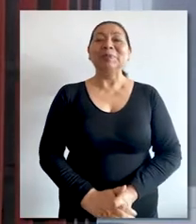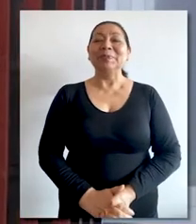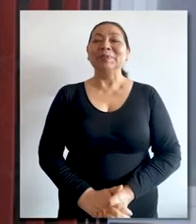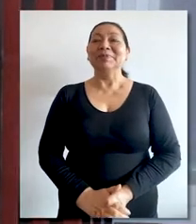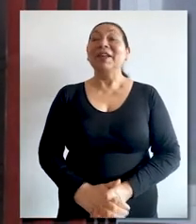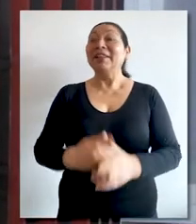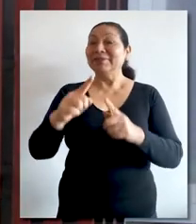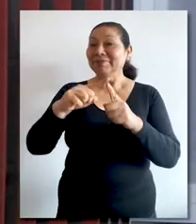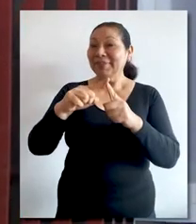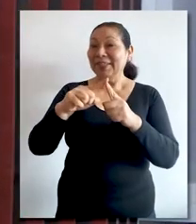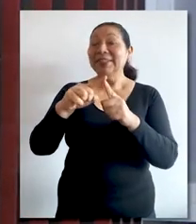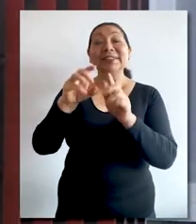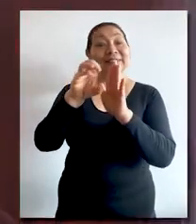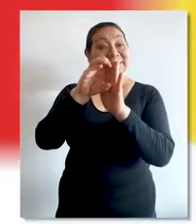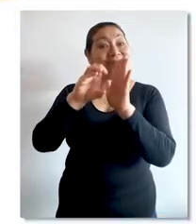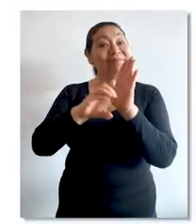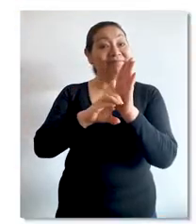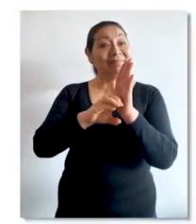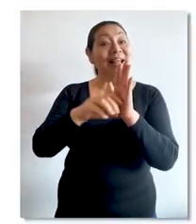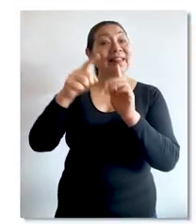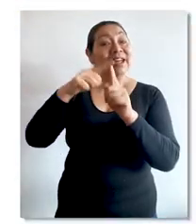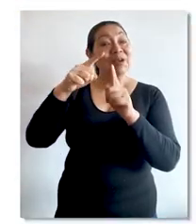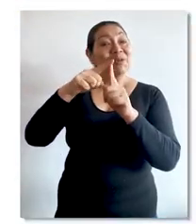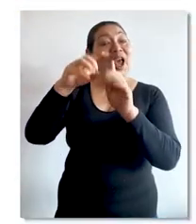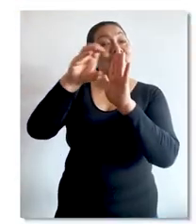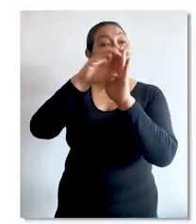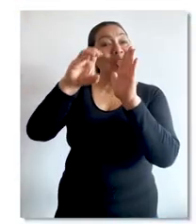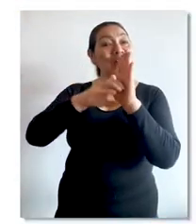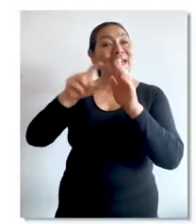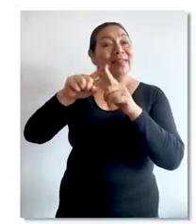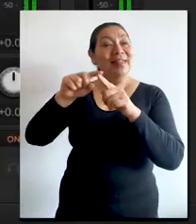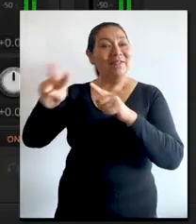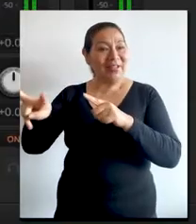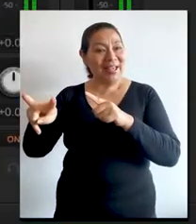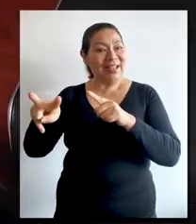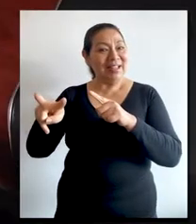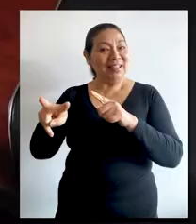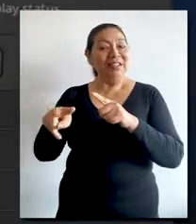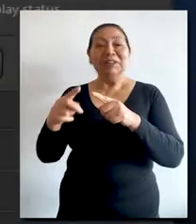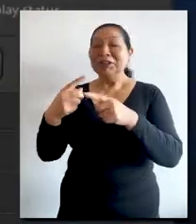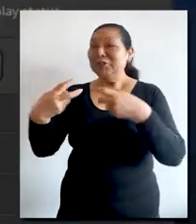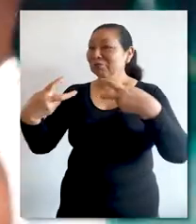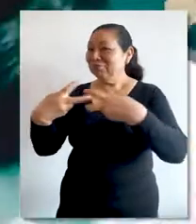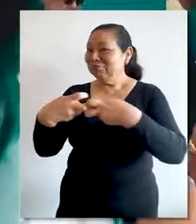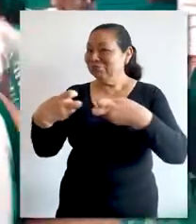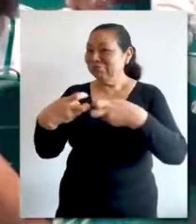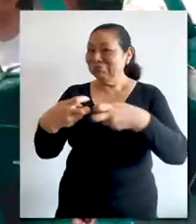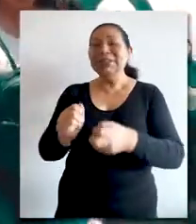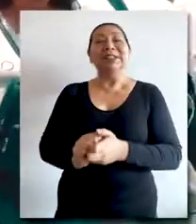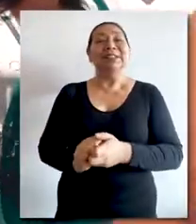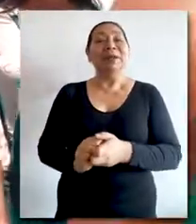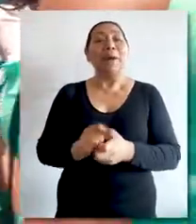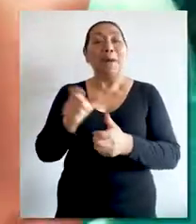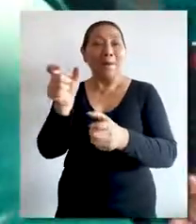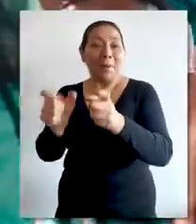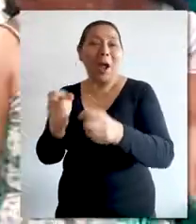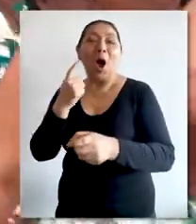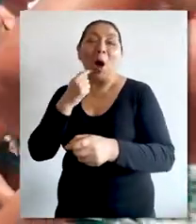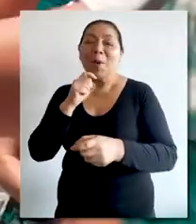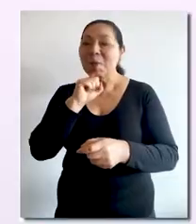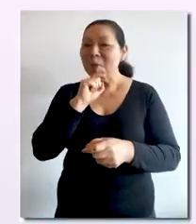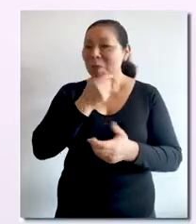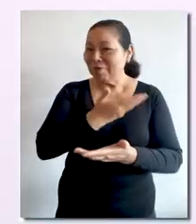El TC presenta Tribunal Constitucional TV, un canal digital al servicio de peruanas y